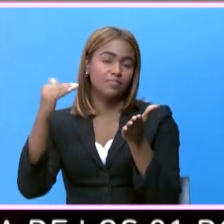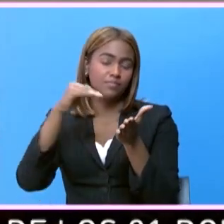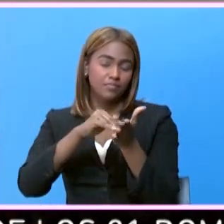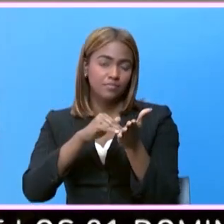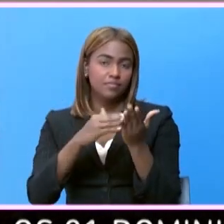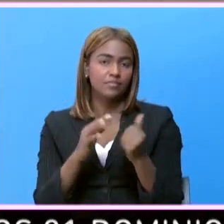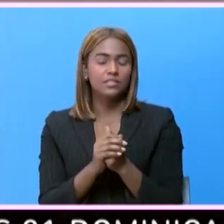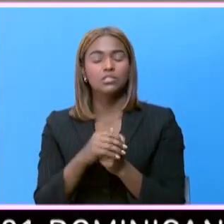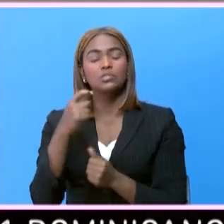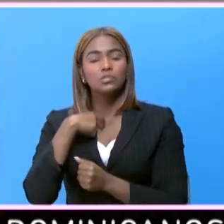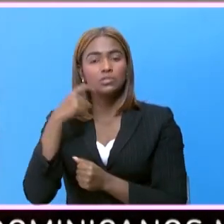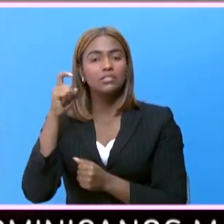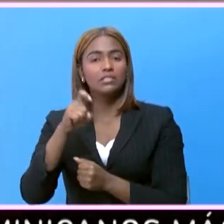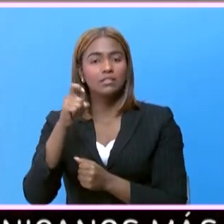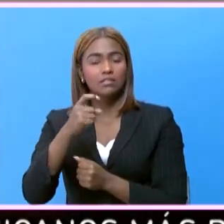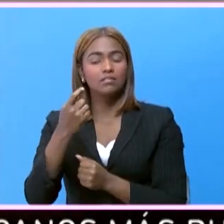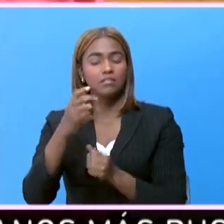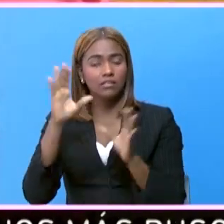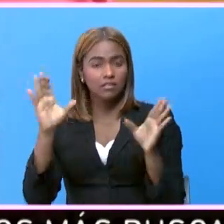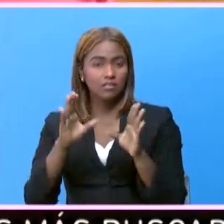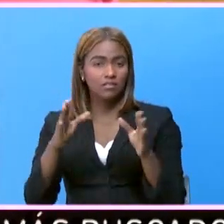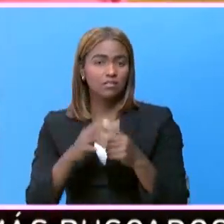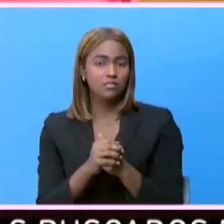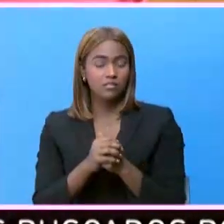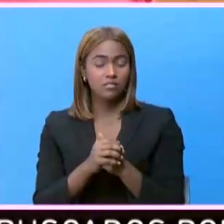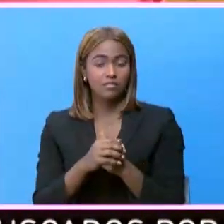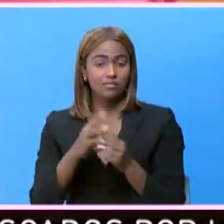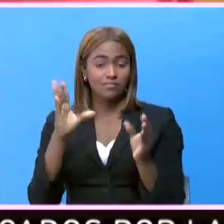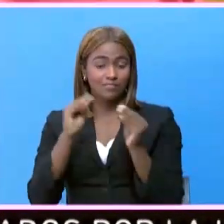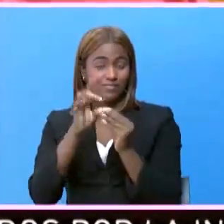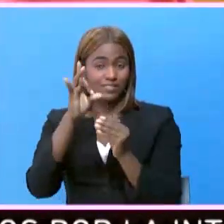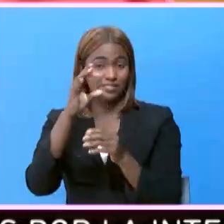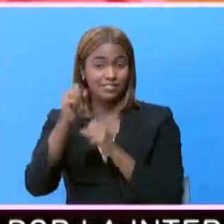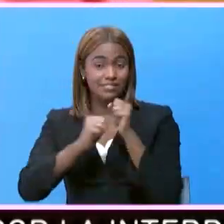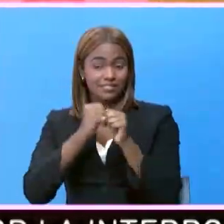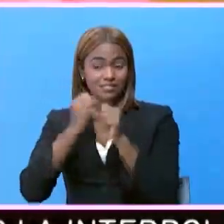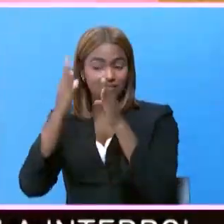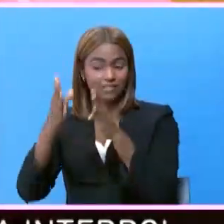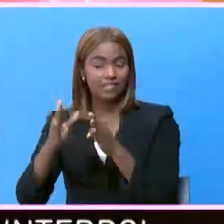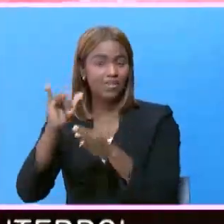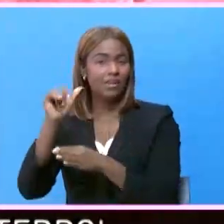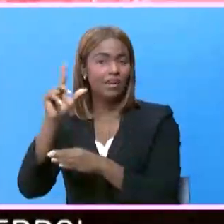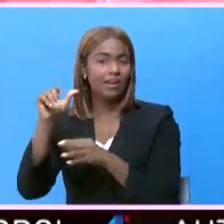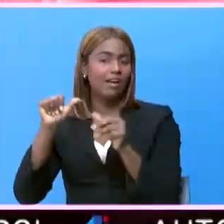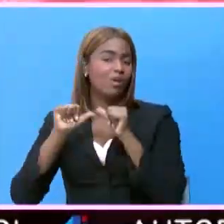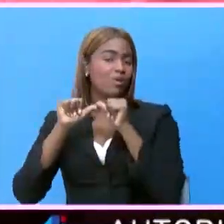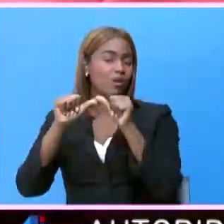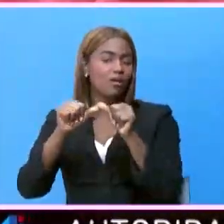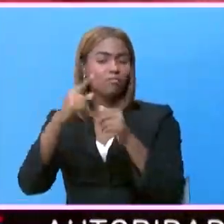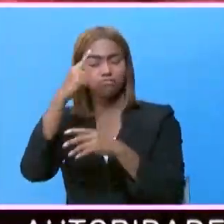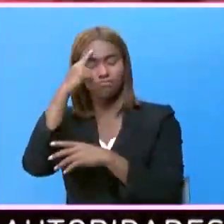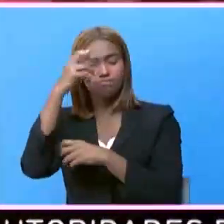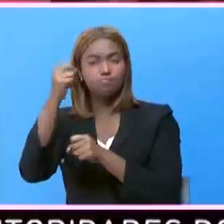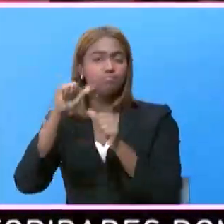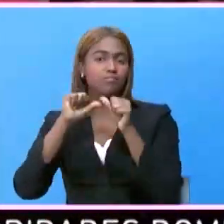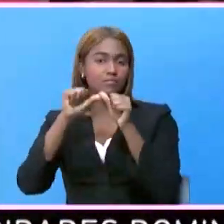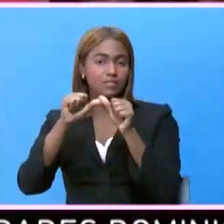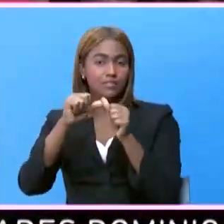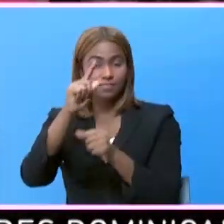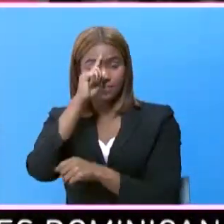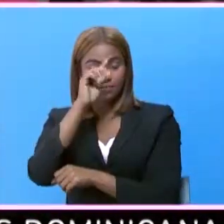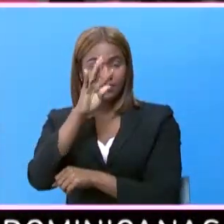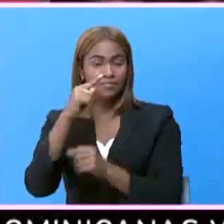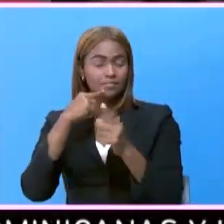A sus 80 años, doña Julia sigue de pie y con su fe en alto. Para